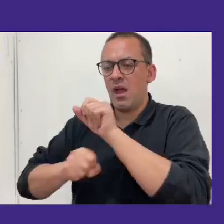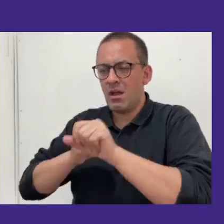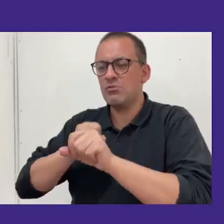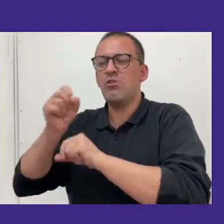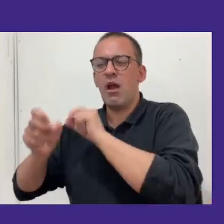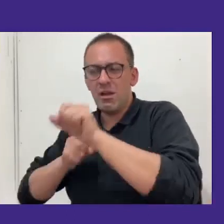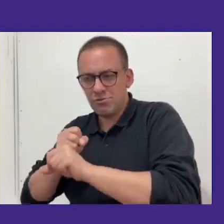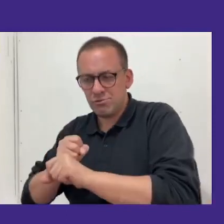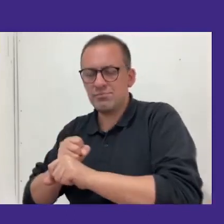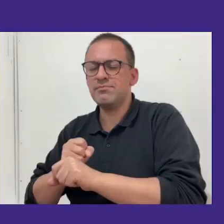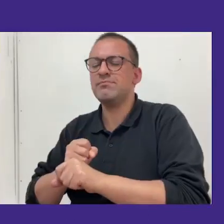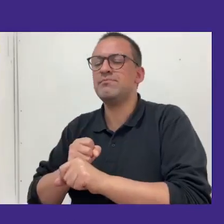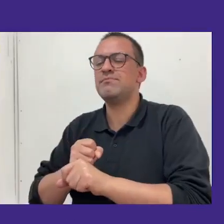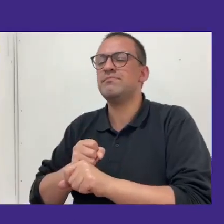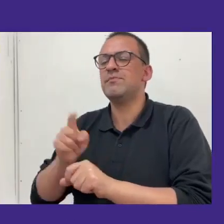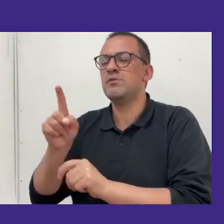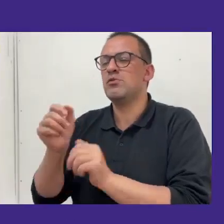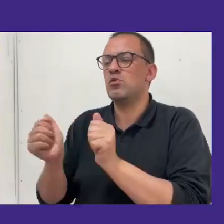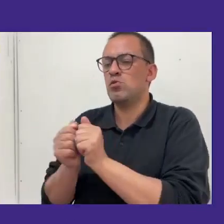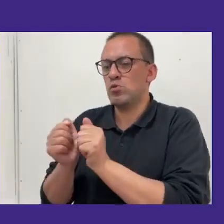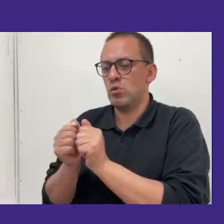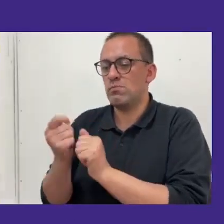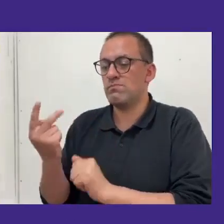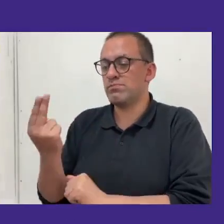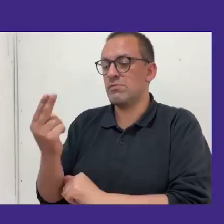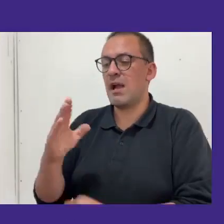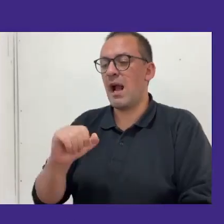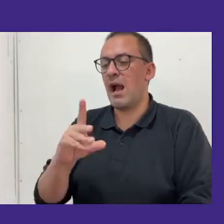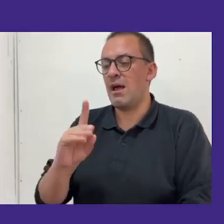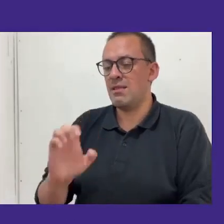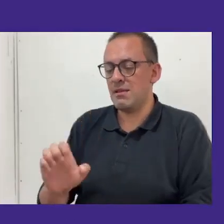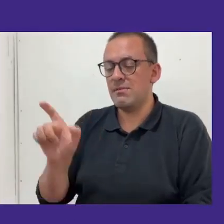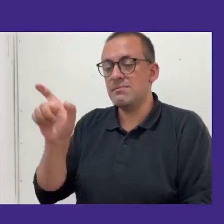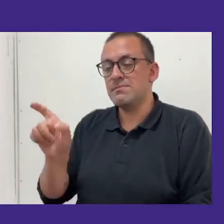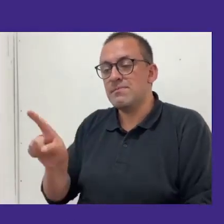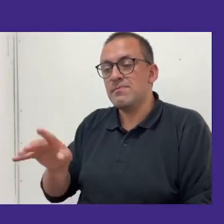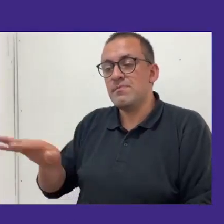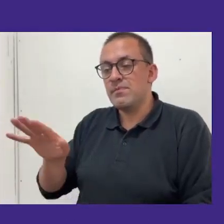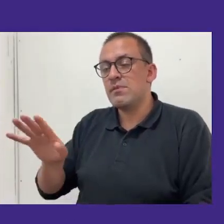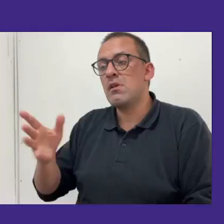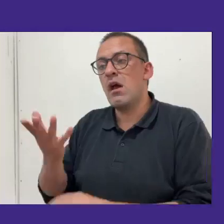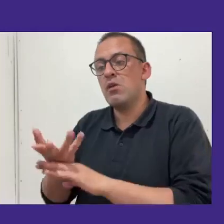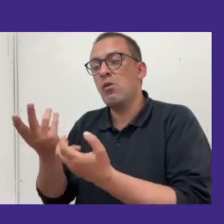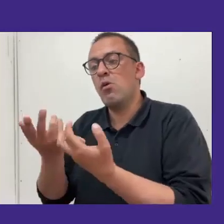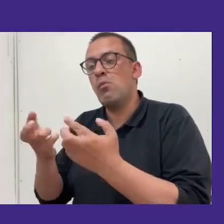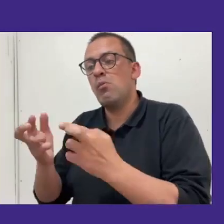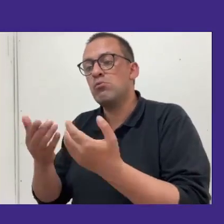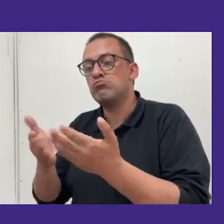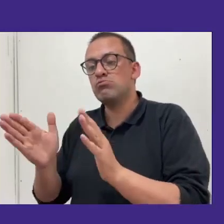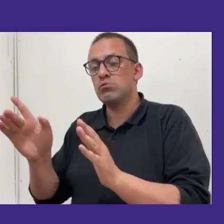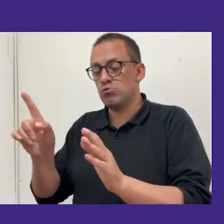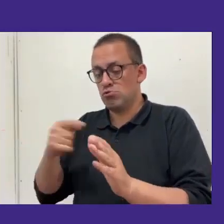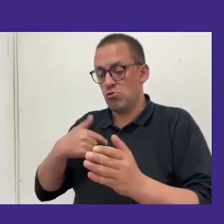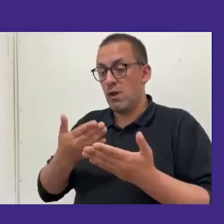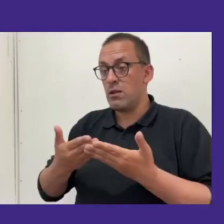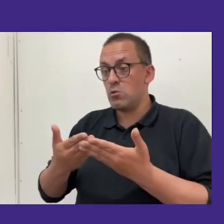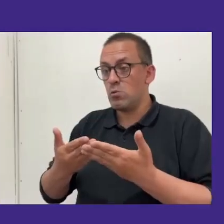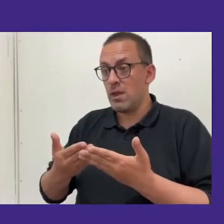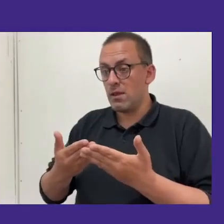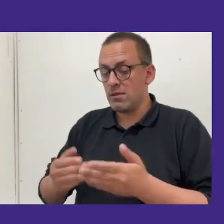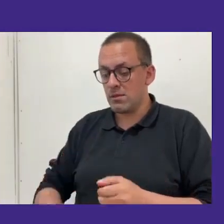para los tutores pares de CADE, se abrió la posibilidad de que nosotros como estudiantes,